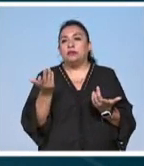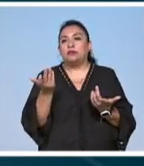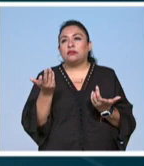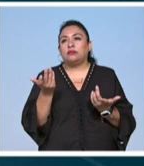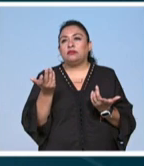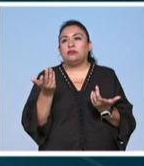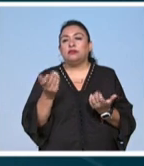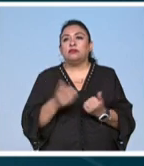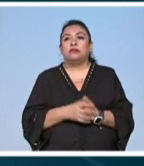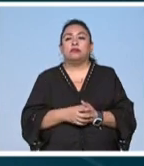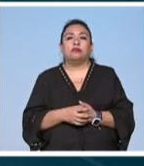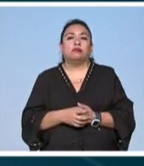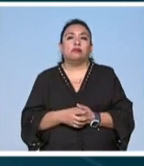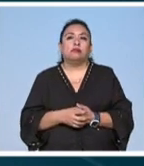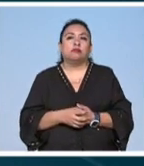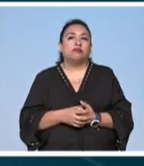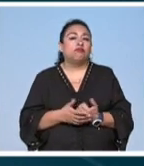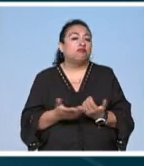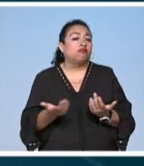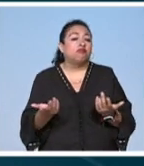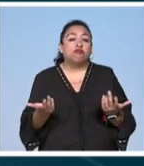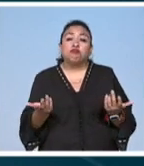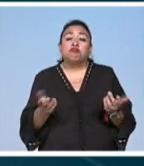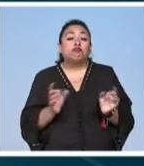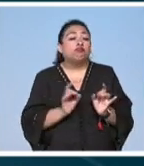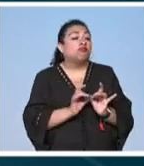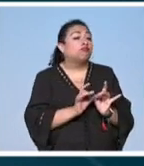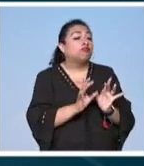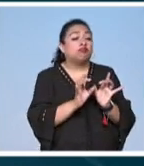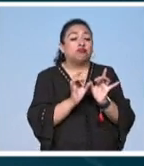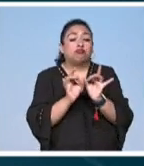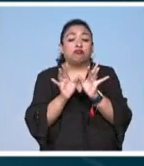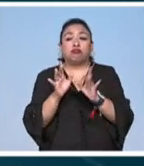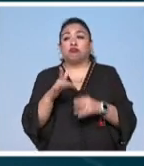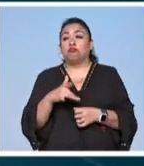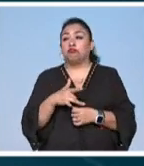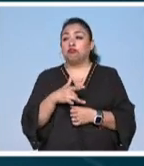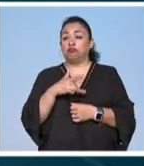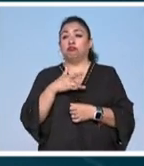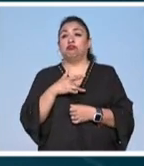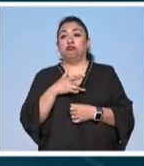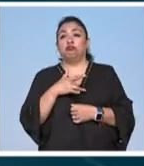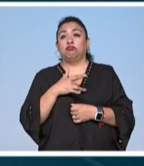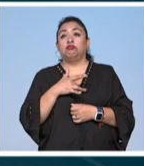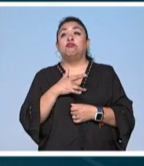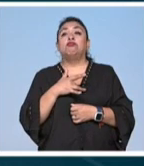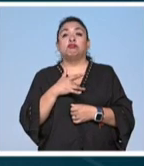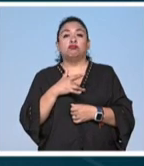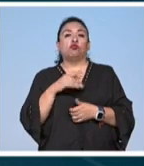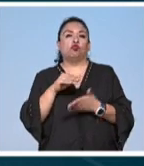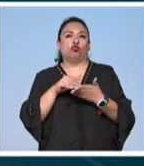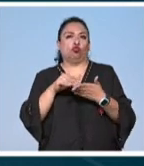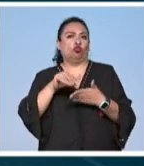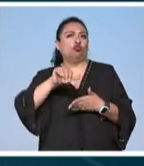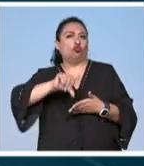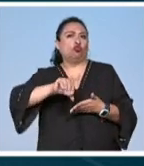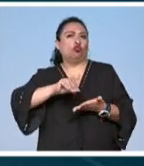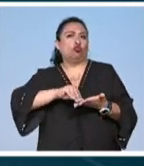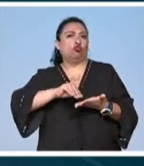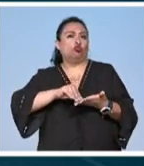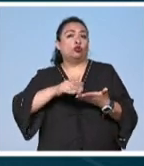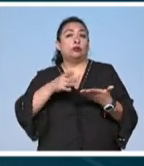situaciones sentimientos que siguen siendo muy vigentes